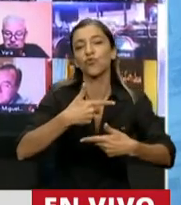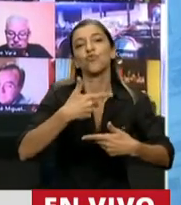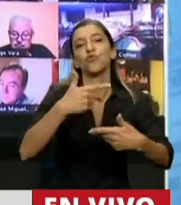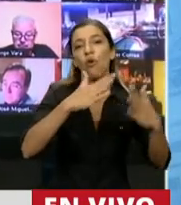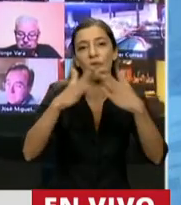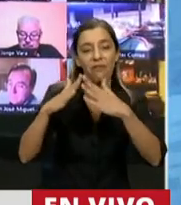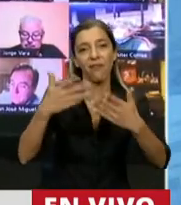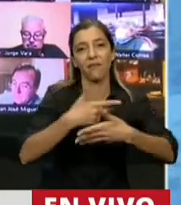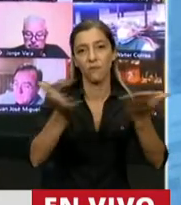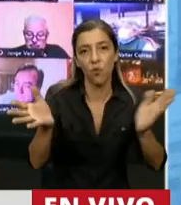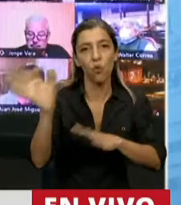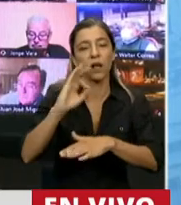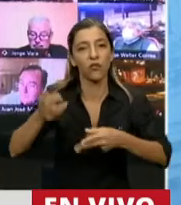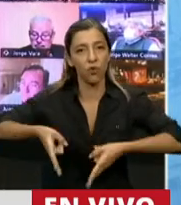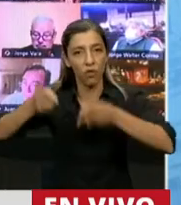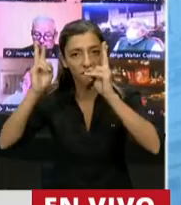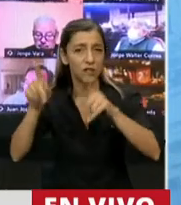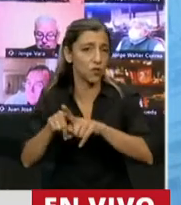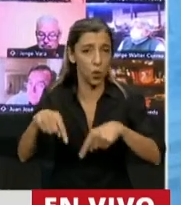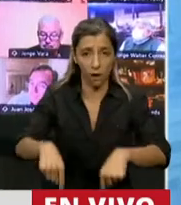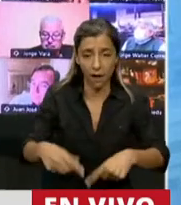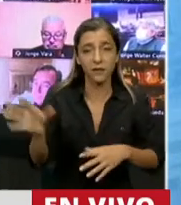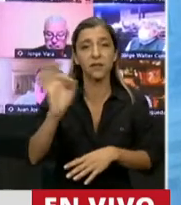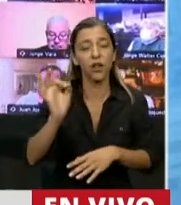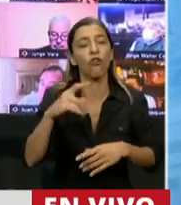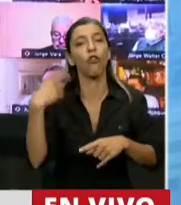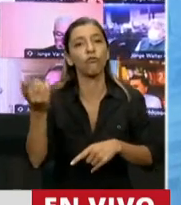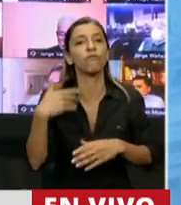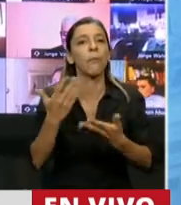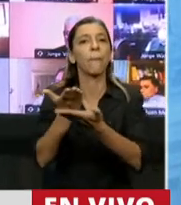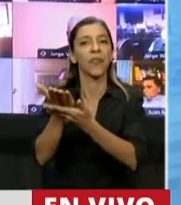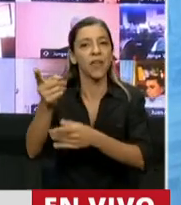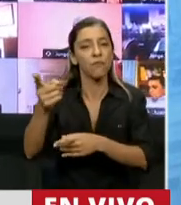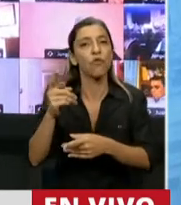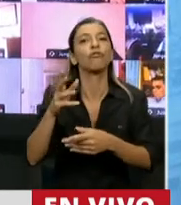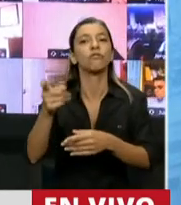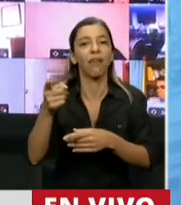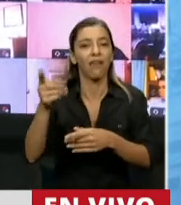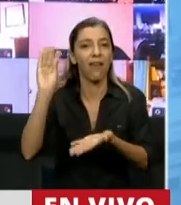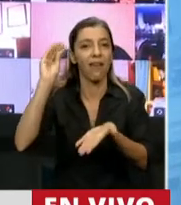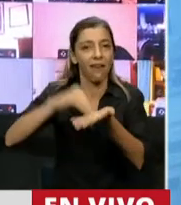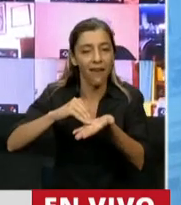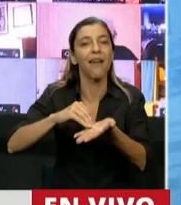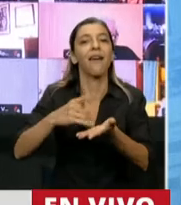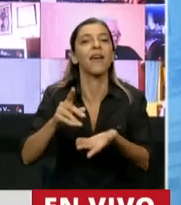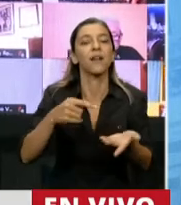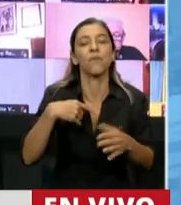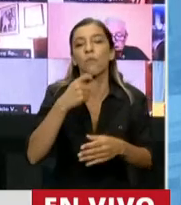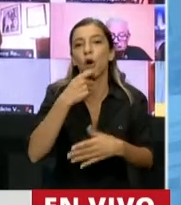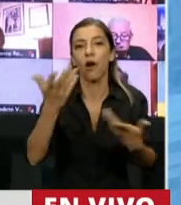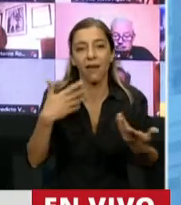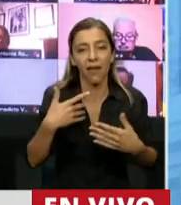ejemplo, en la construcción de edificios como estos, para que los botones tengan una doble descarga. Voy a mencionar algunos ejemplos